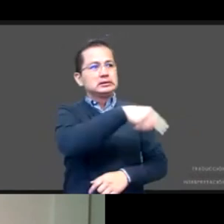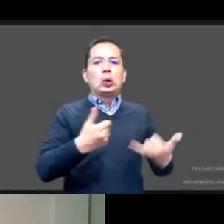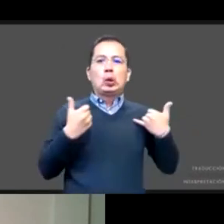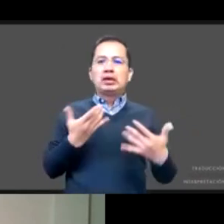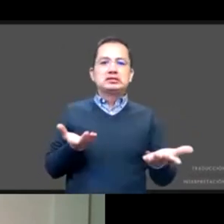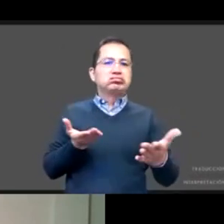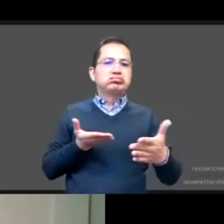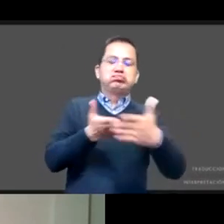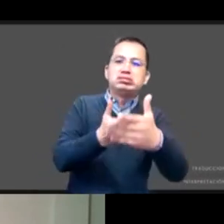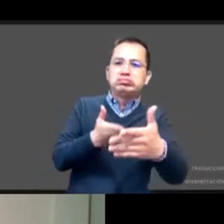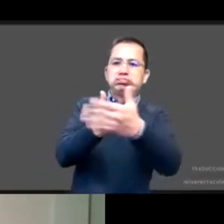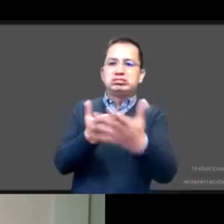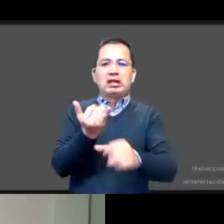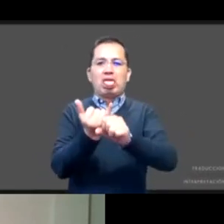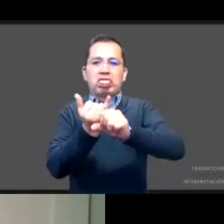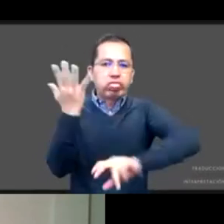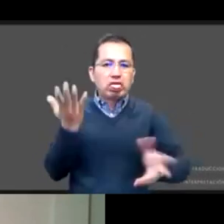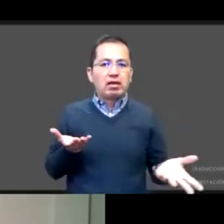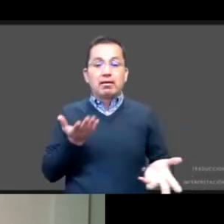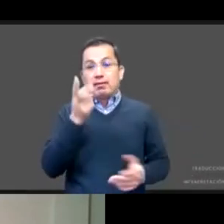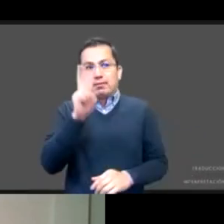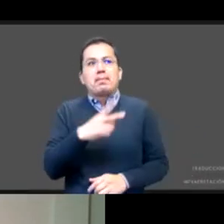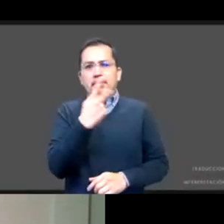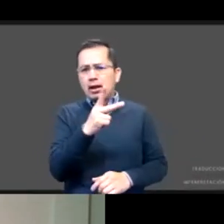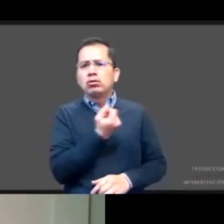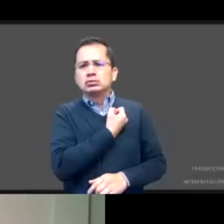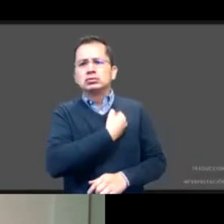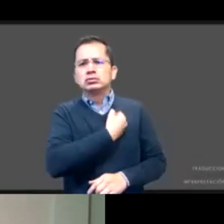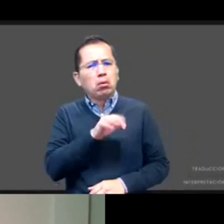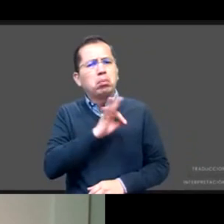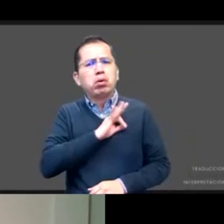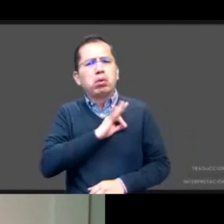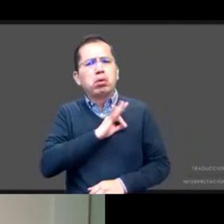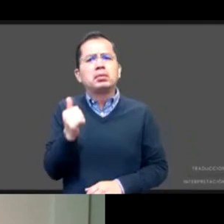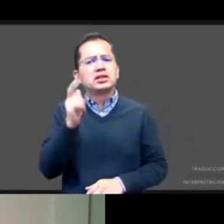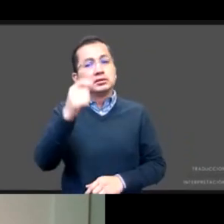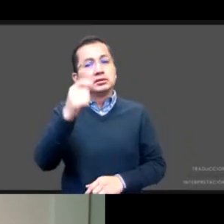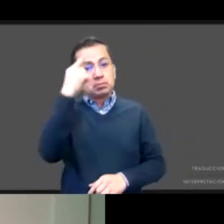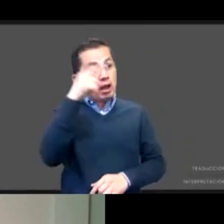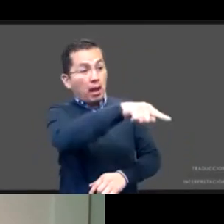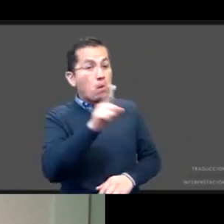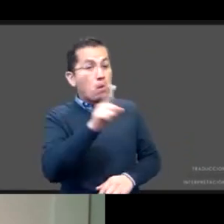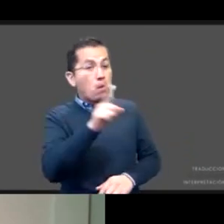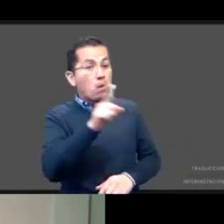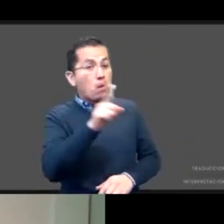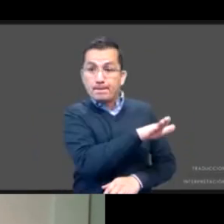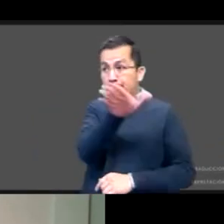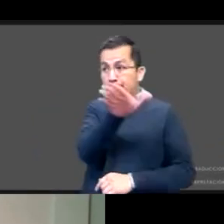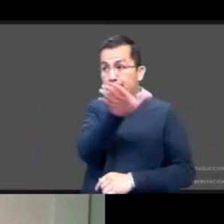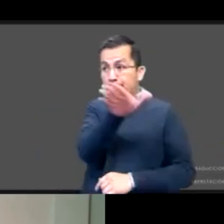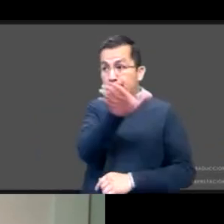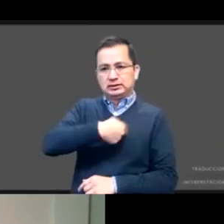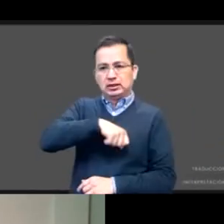las mujeres, pero al mismo tiempo es una oportunidad para que cuando las mujeres asisten a los servicios, las podamos atrapar,